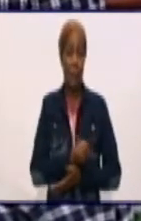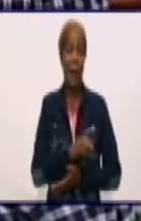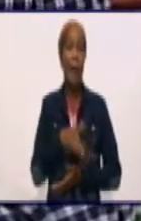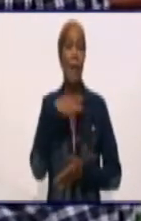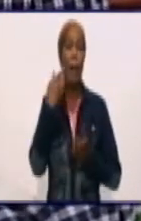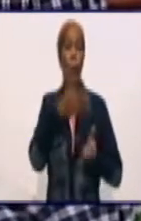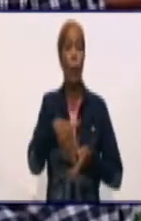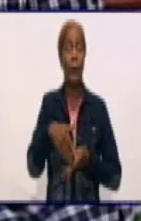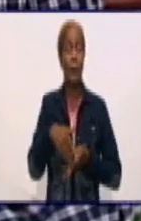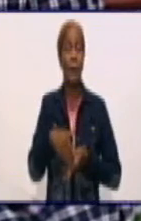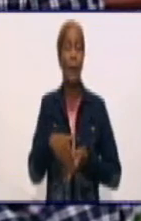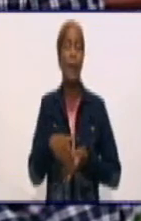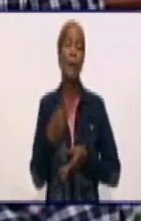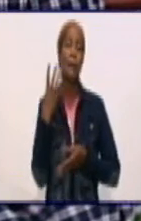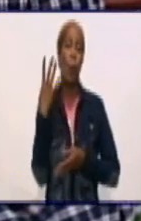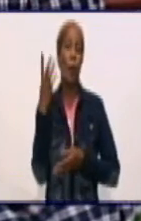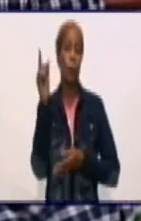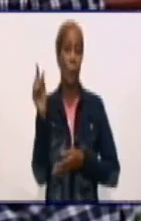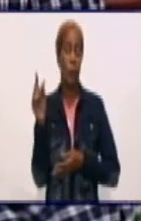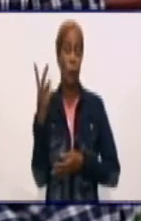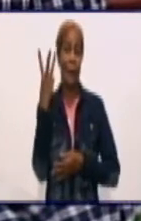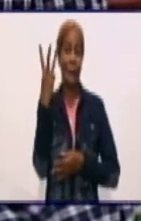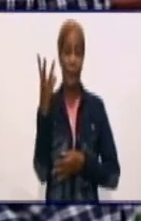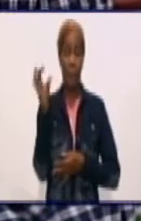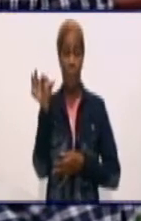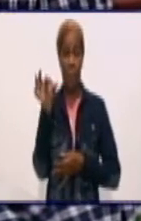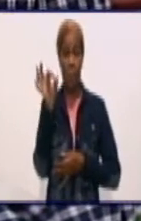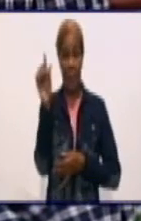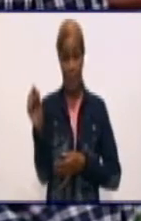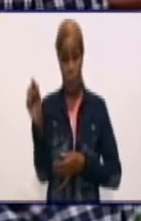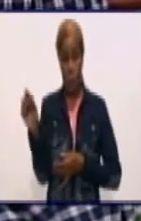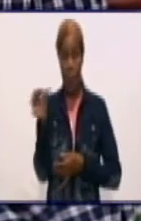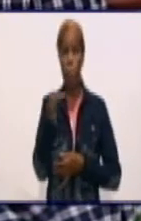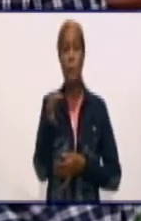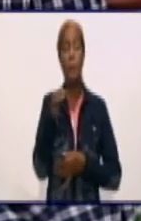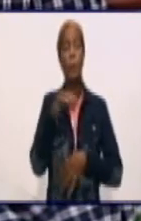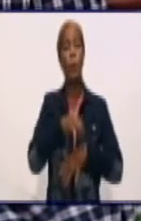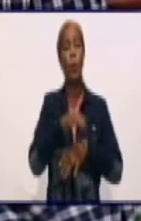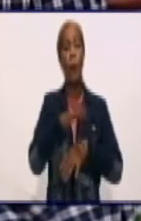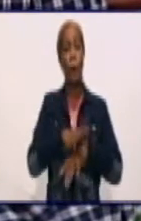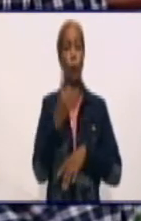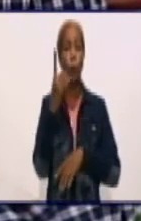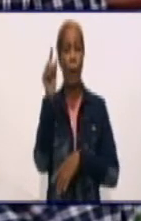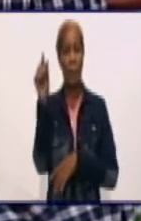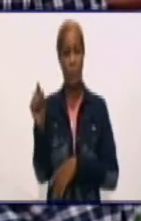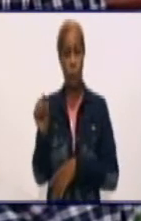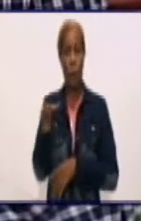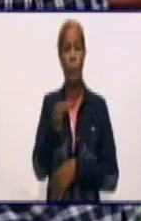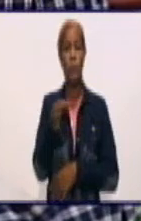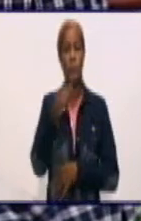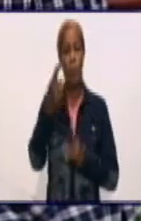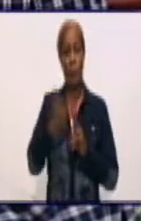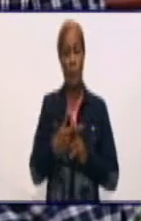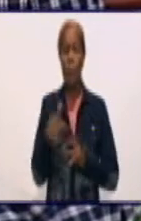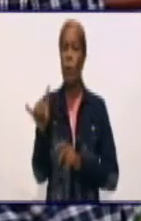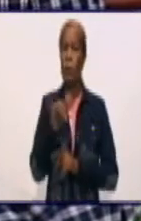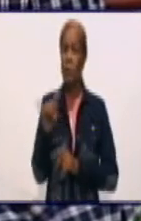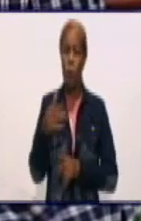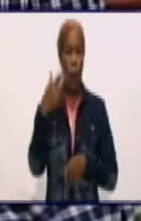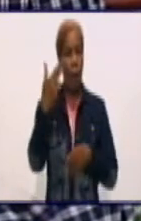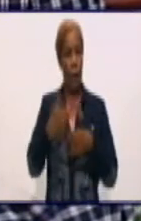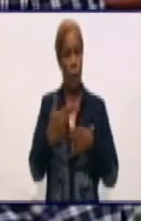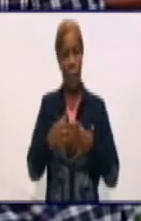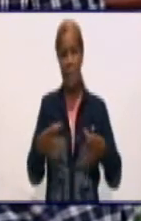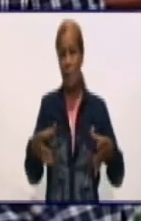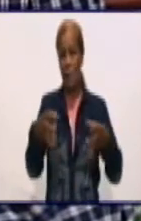tres pertenecientes al municipio de Río Cauto y una al municipio de Bayamo. También a nombre del colectivo de